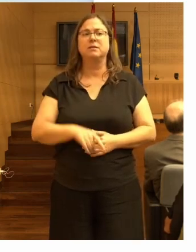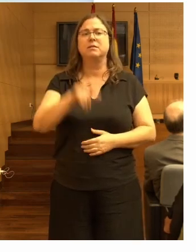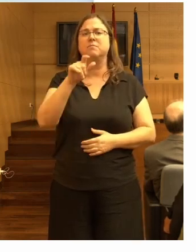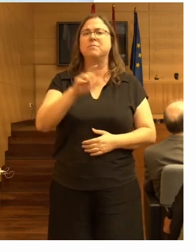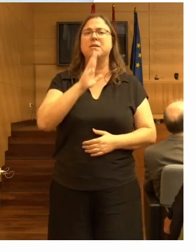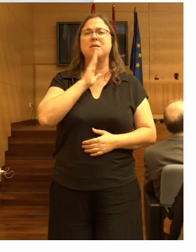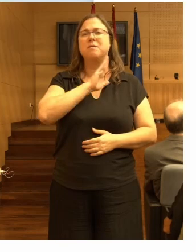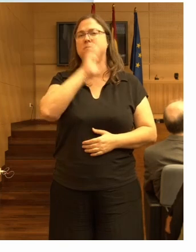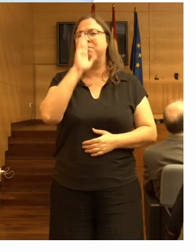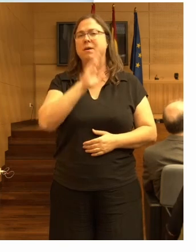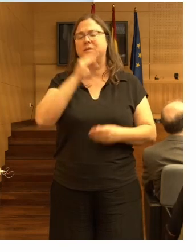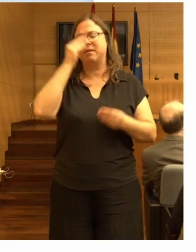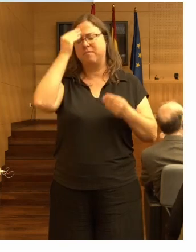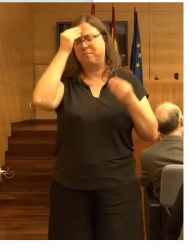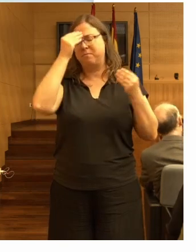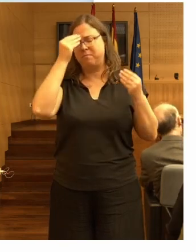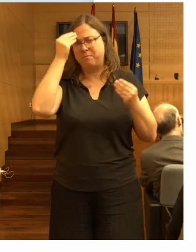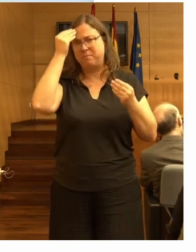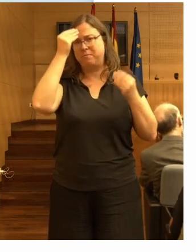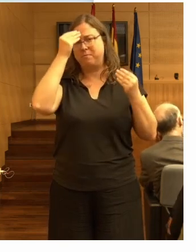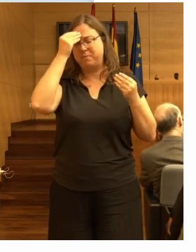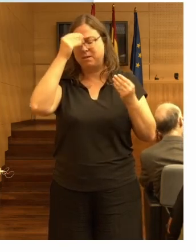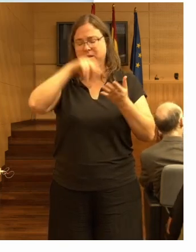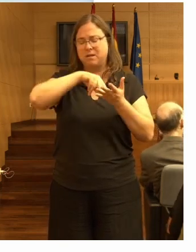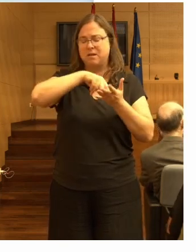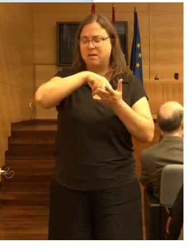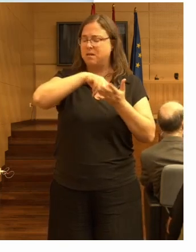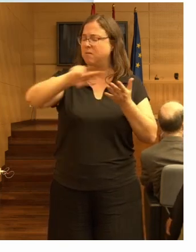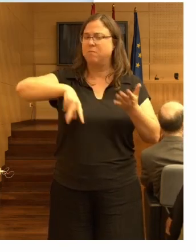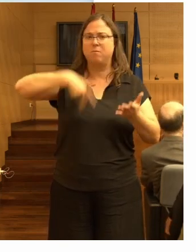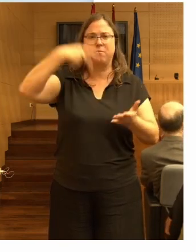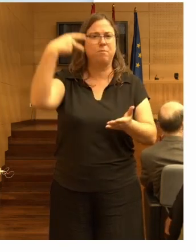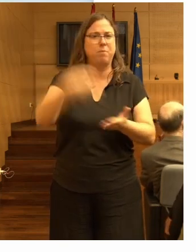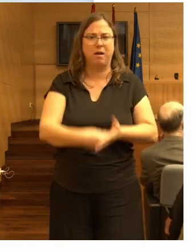está pensando en algo, pierde el equilibrio y se cae.